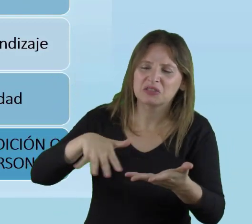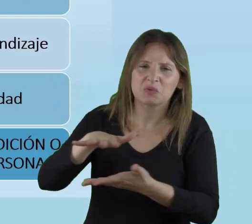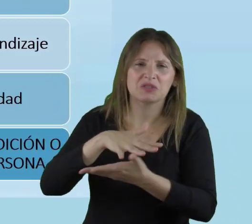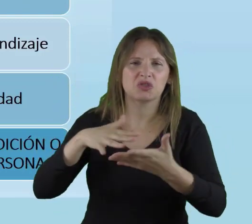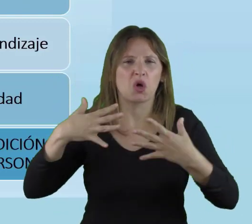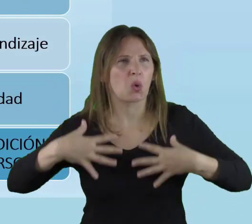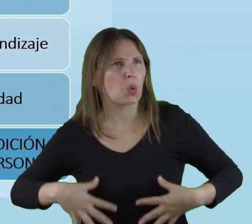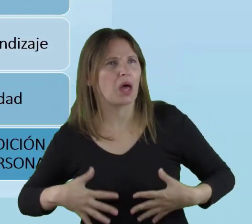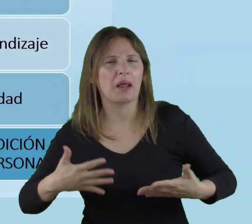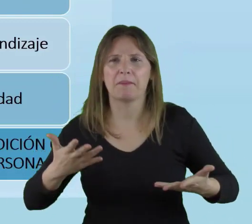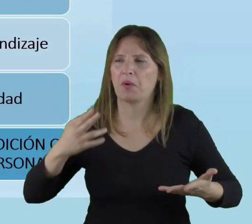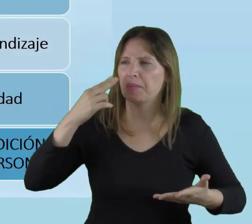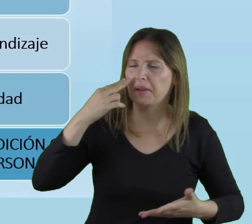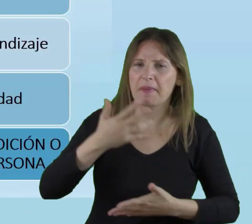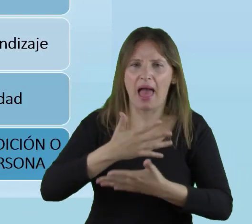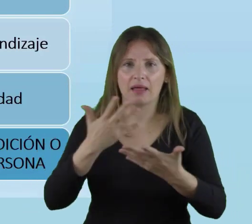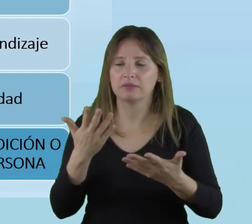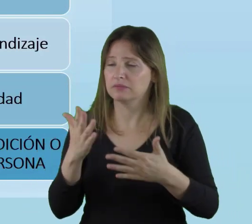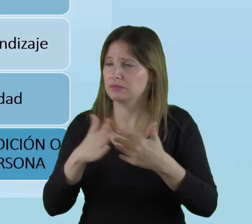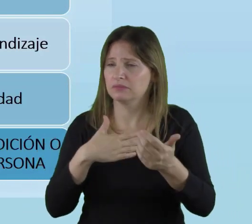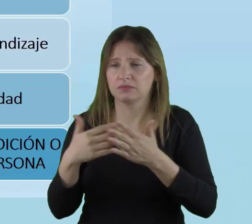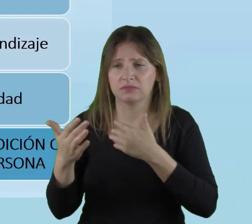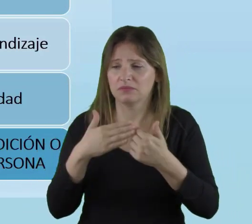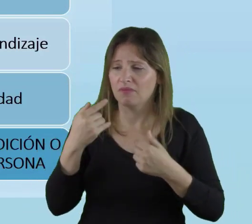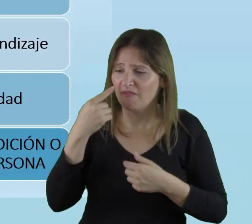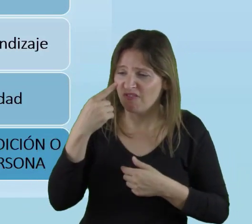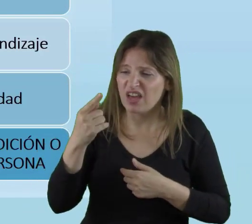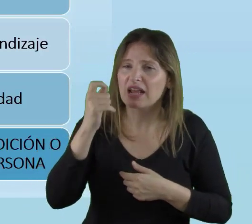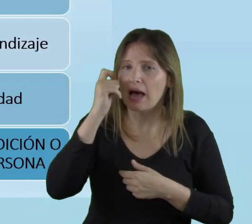o su difusión que presenta la persona.